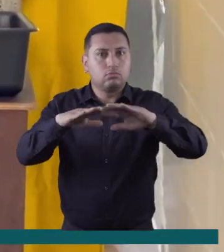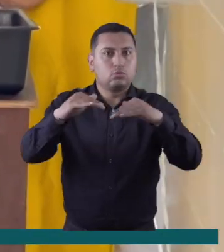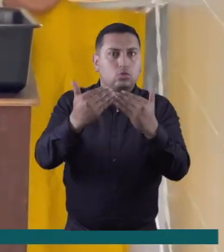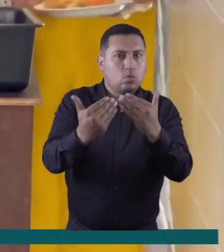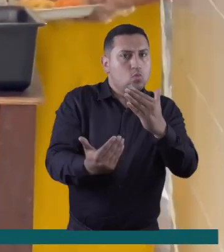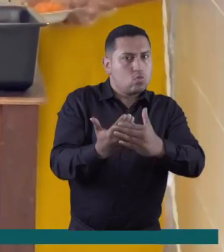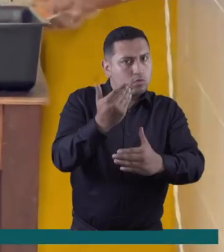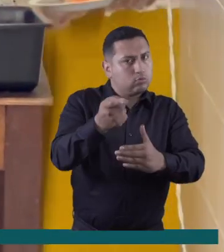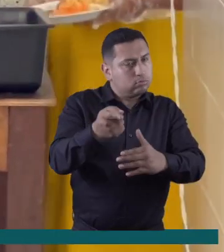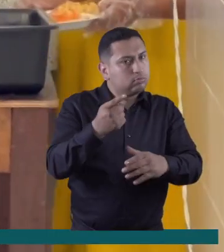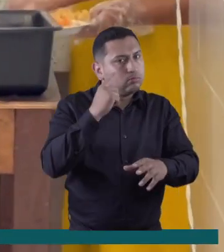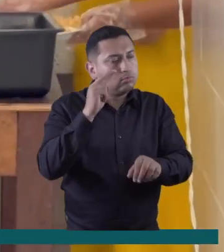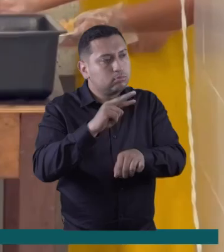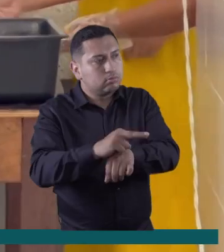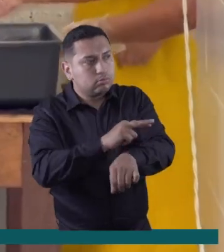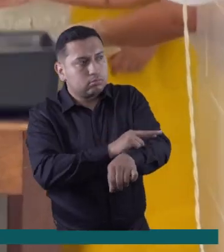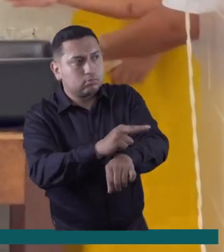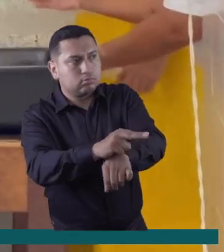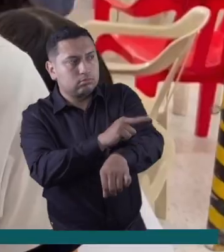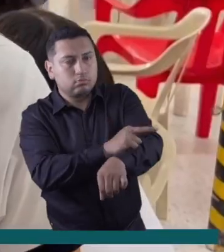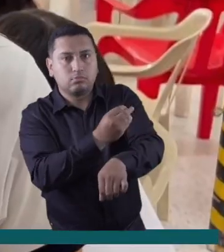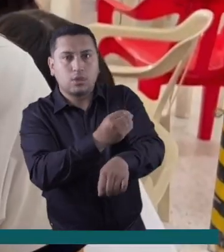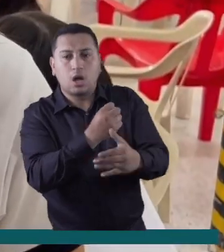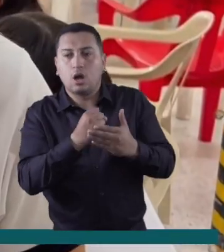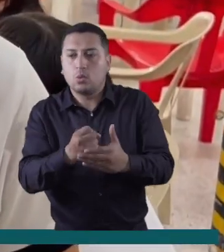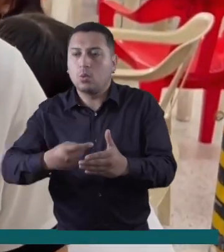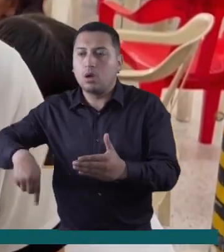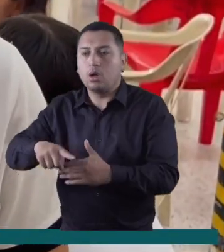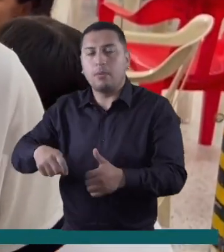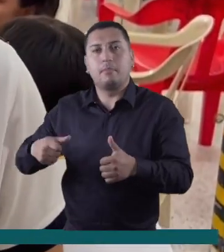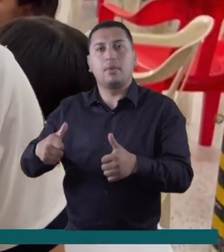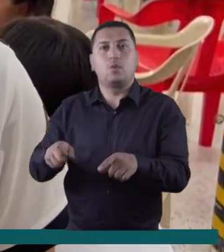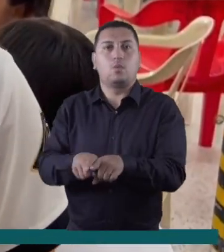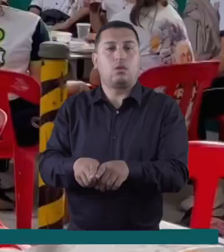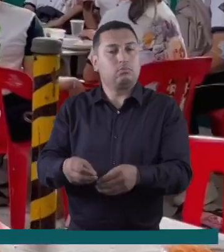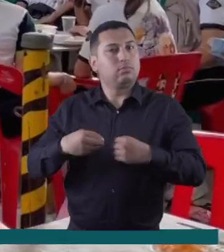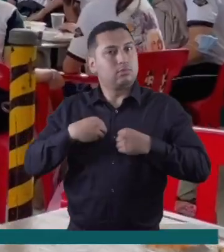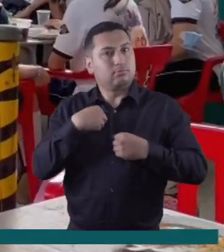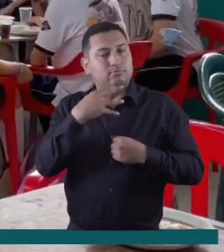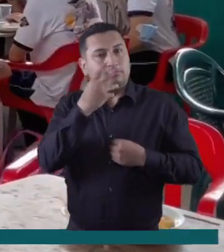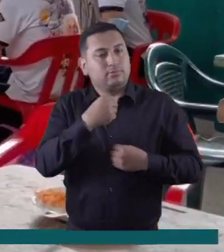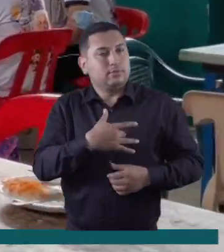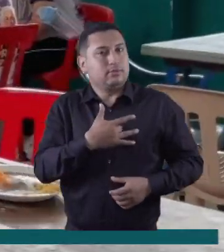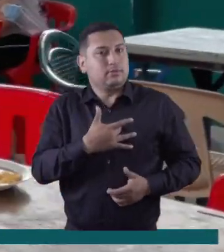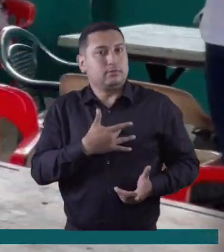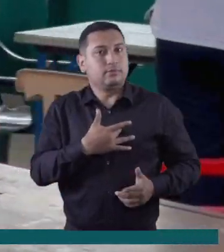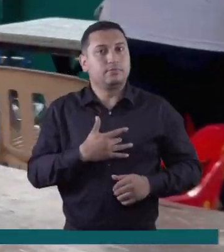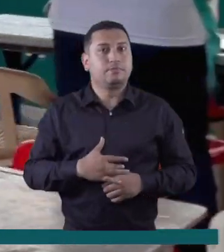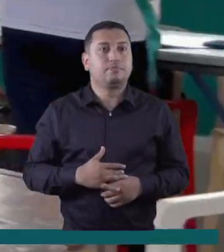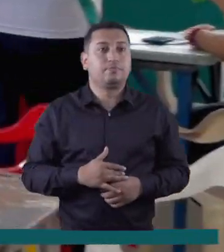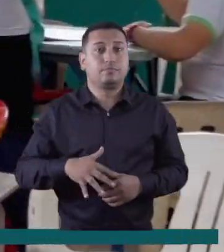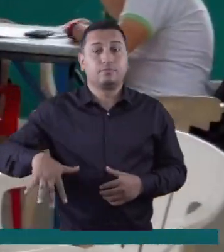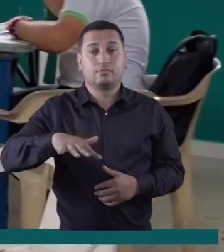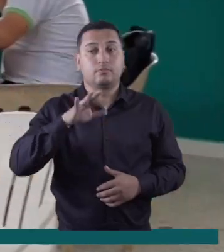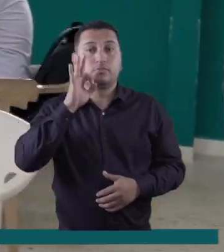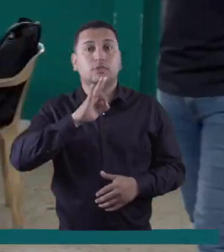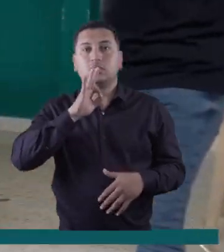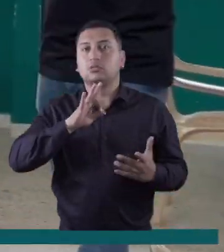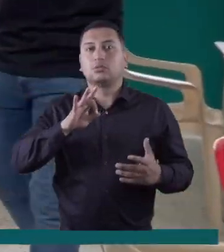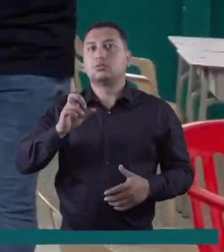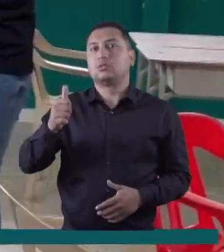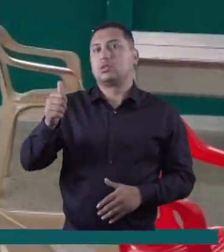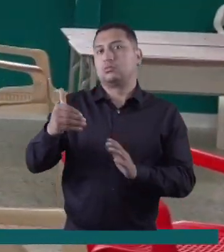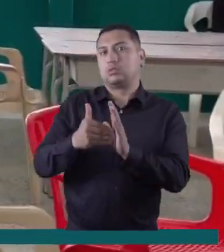invito a que hagan vigilancia en este nuevo proceso, es un sentimiento muy lindo ayudar a los demás. Tan solo en Villavicencio son cerca de 10 mil los